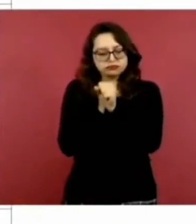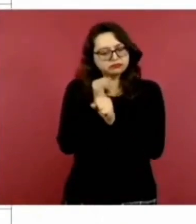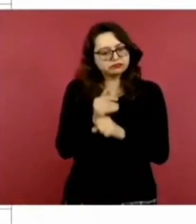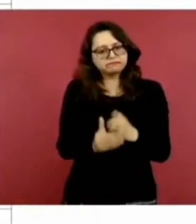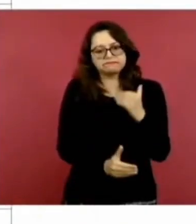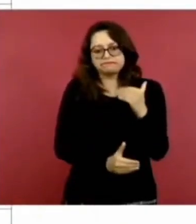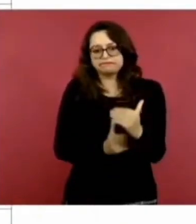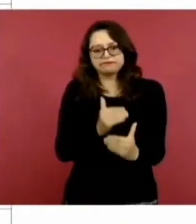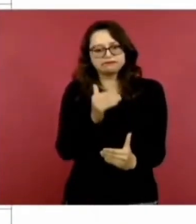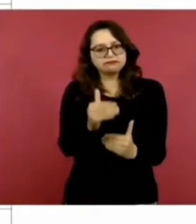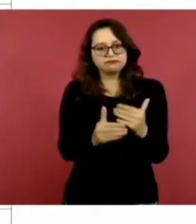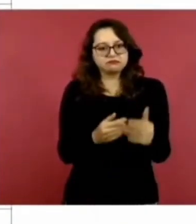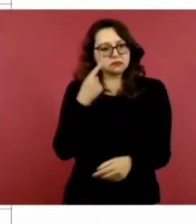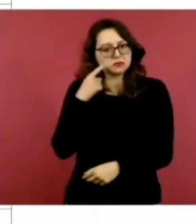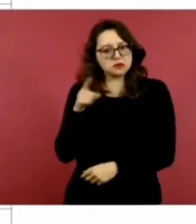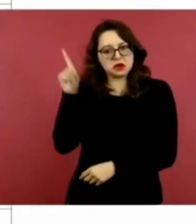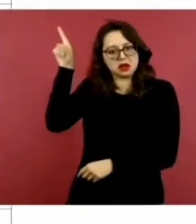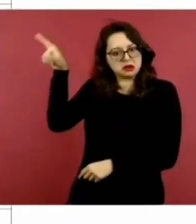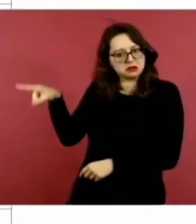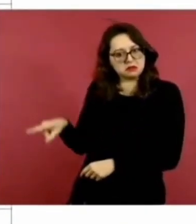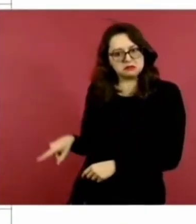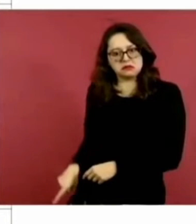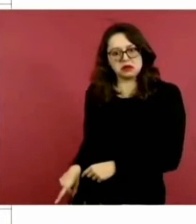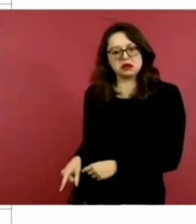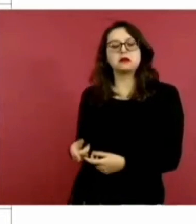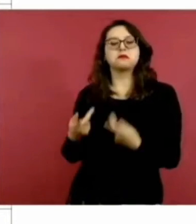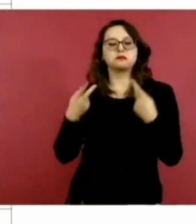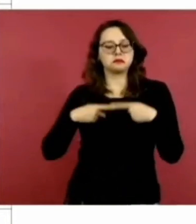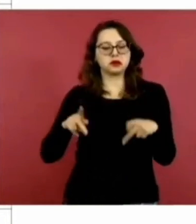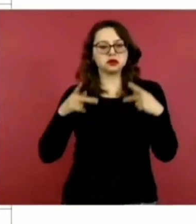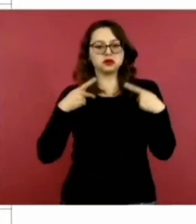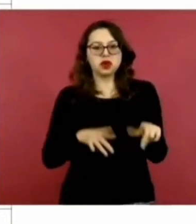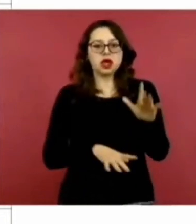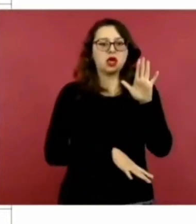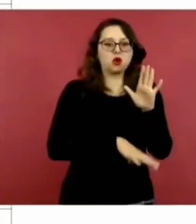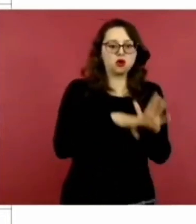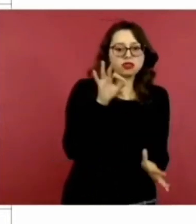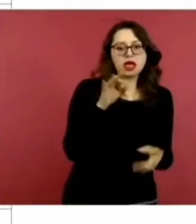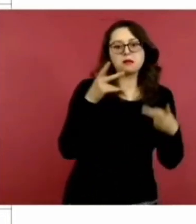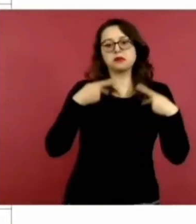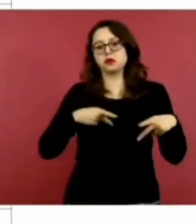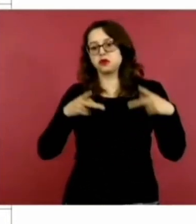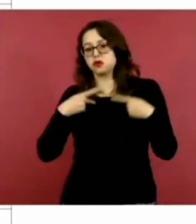Esta lista son los que han fallecido y los que